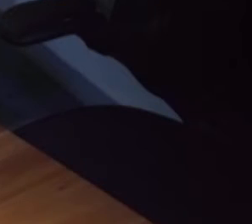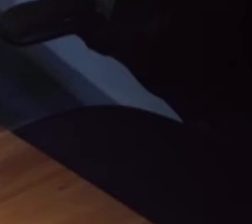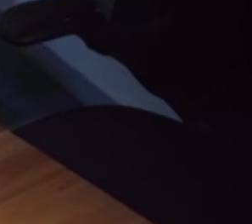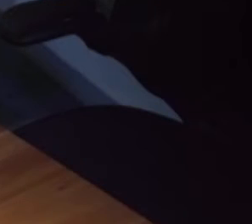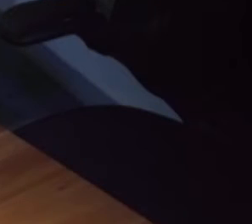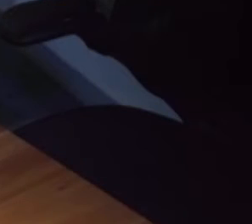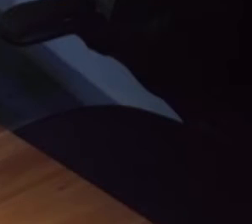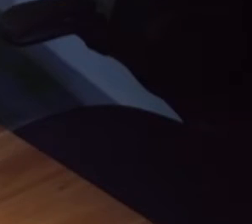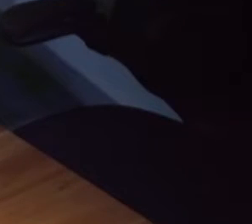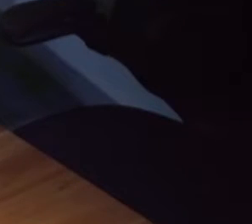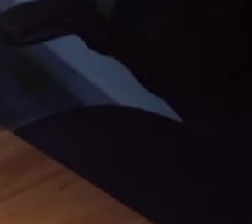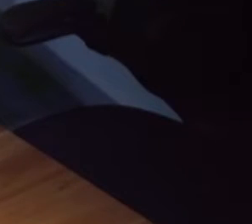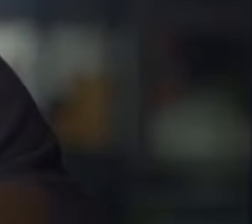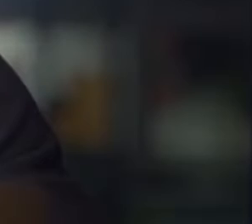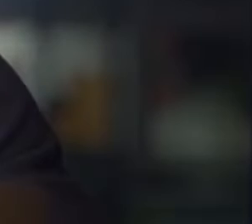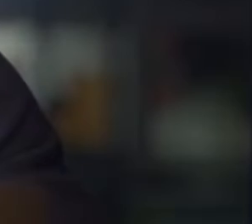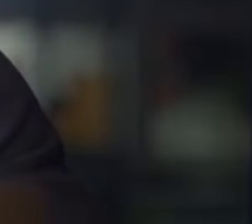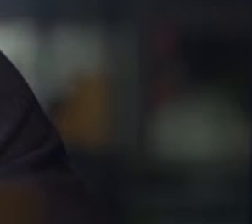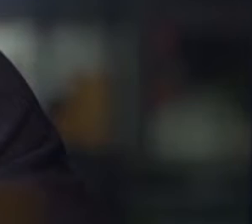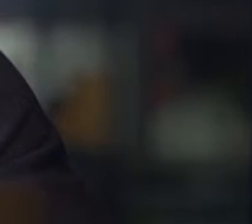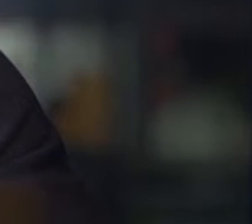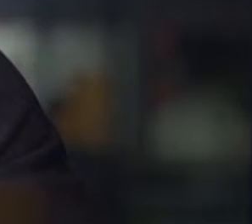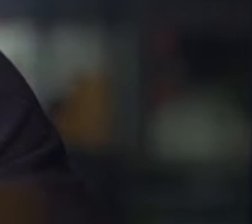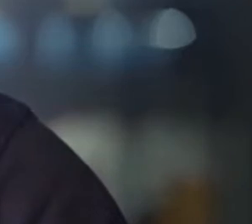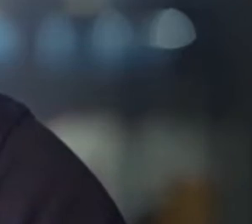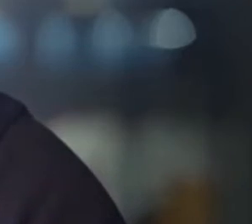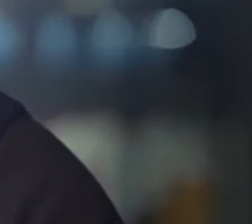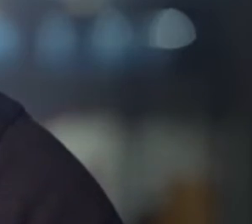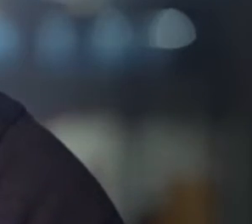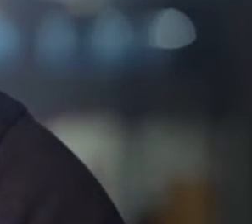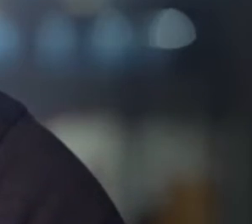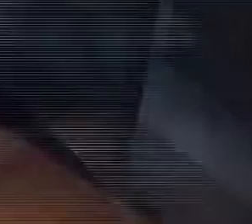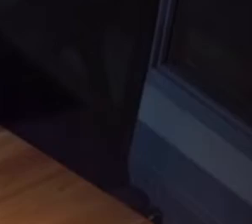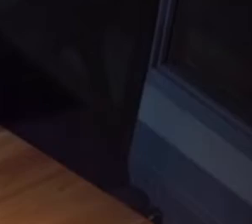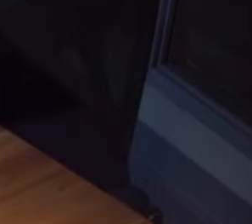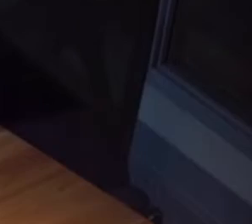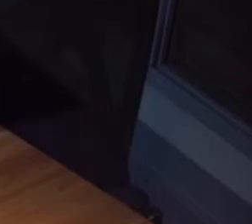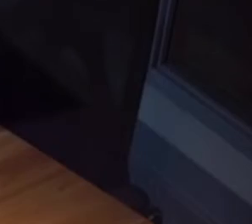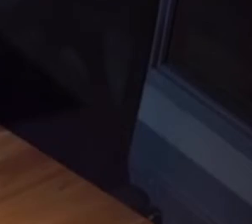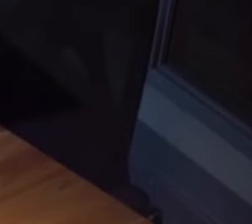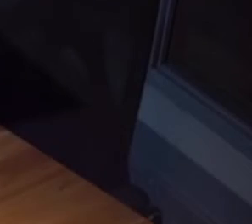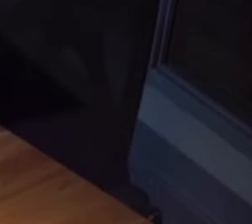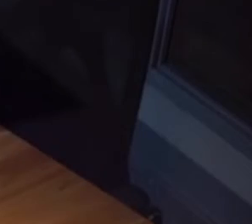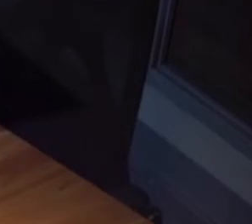Raxa Migración Digital me permite realizar trámites migratorios en línea sin salir de mi oficina.